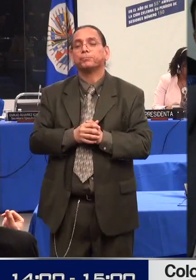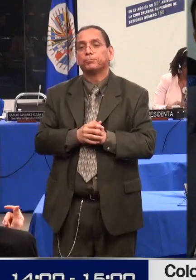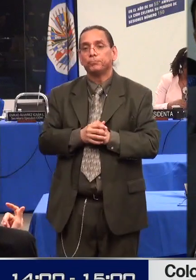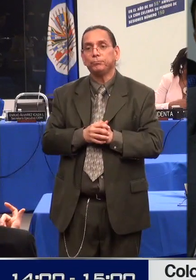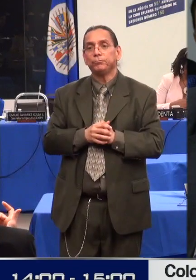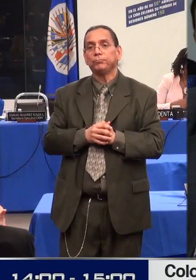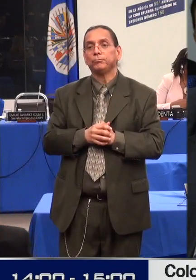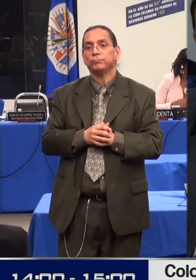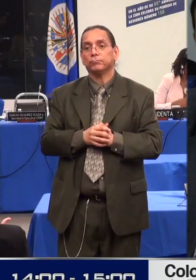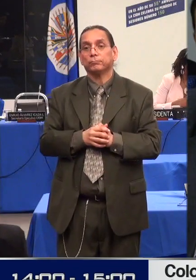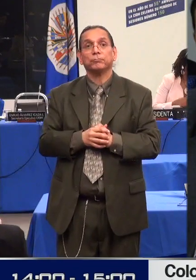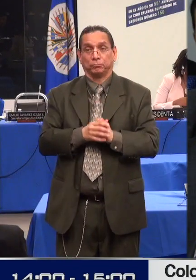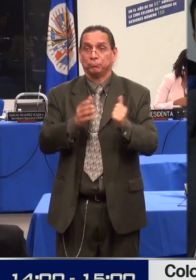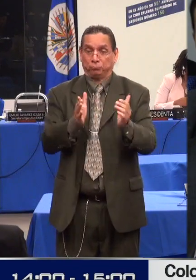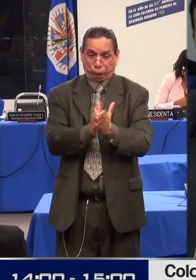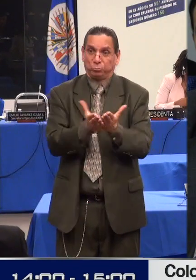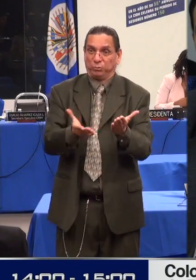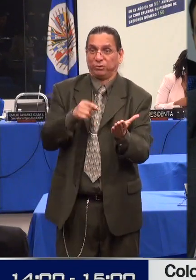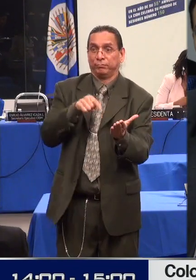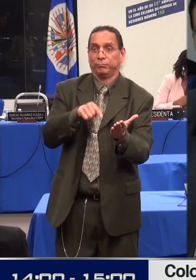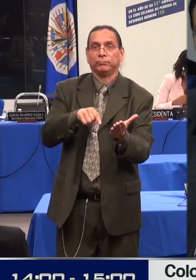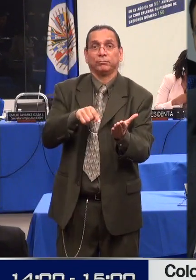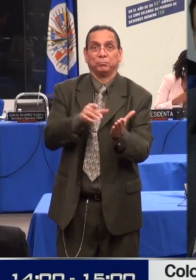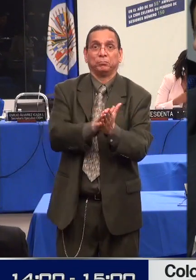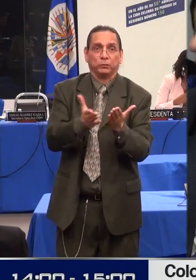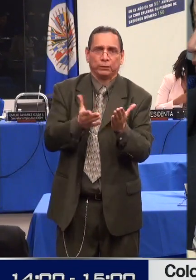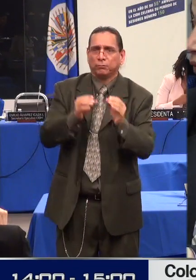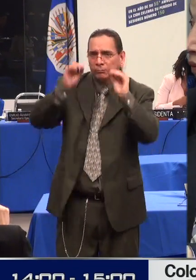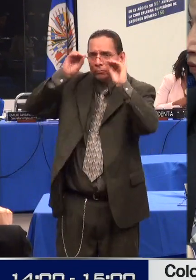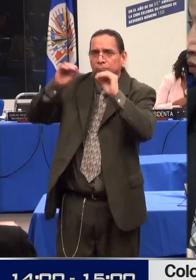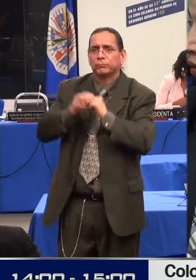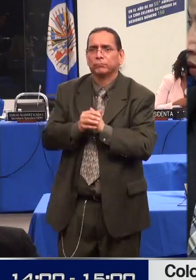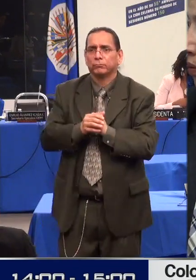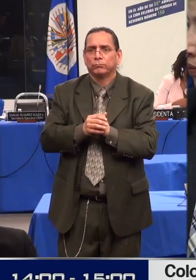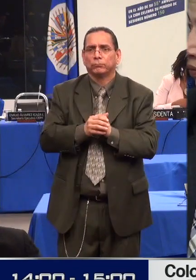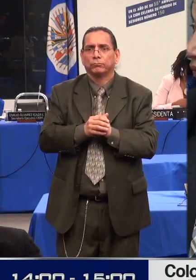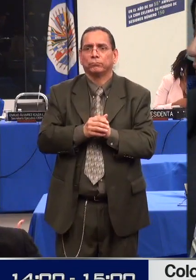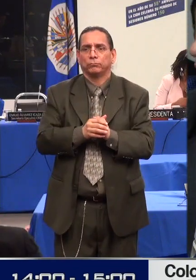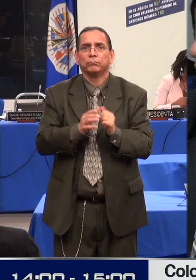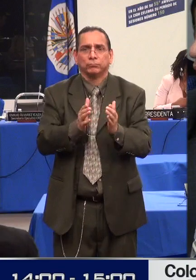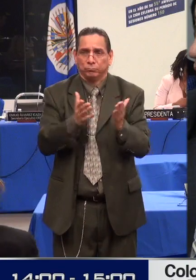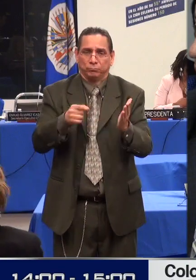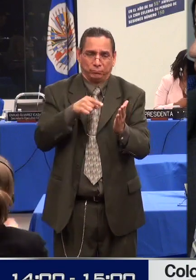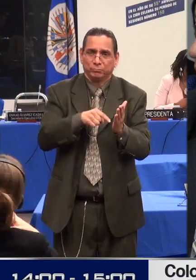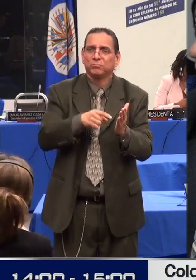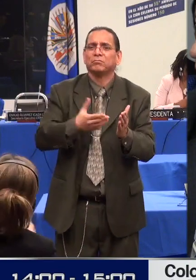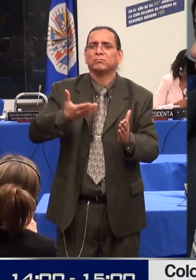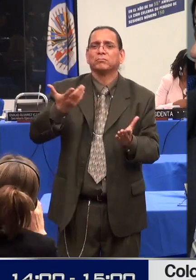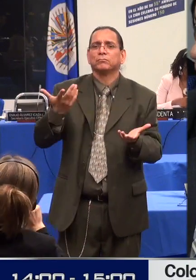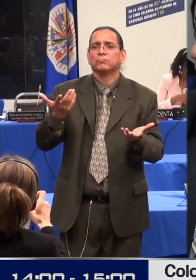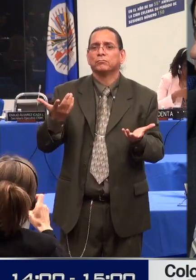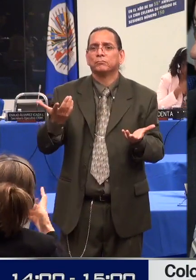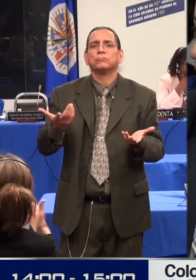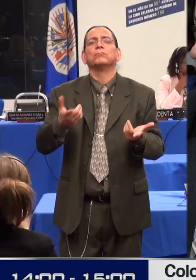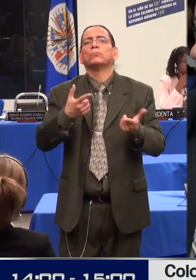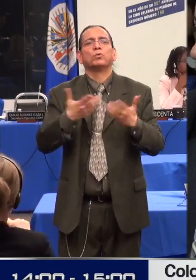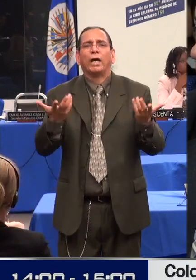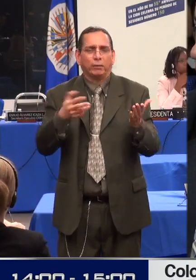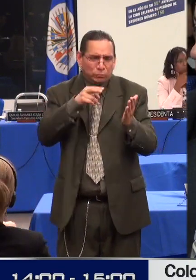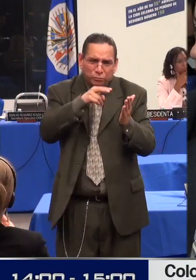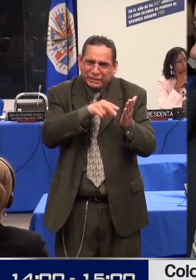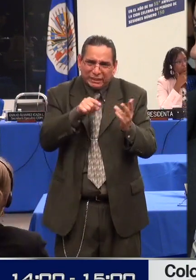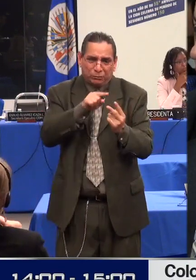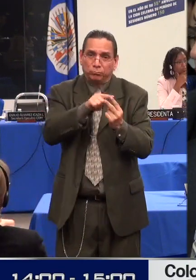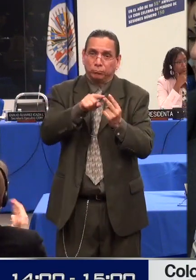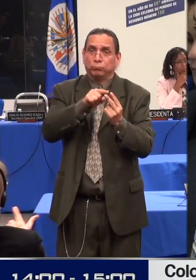análisis de casos a la luz de la Convención bajo una metodología lúdica para la fácil comprensión que denominamos póker de la Convención